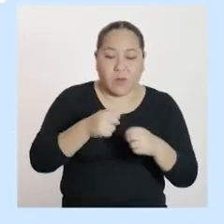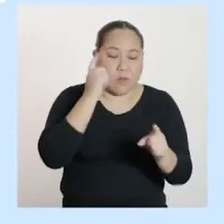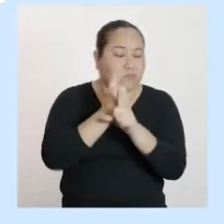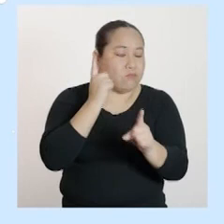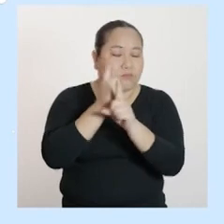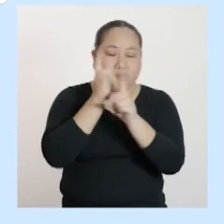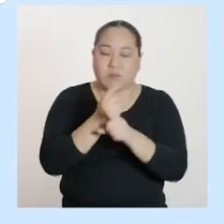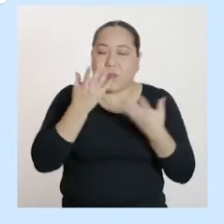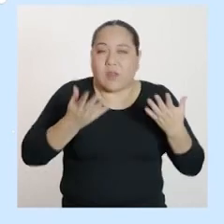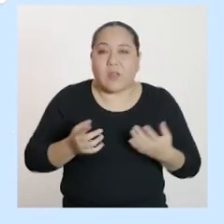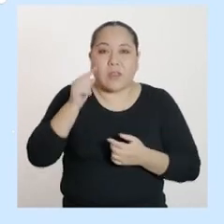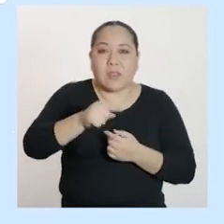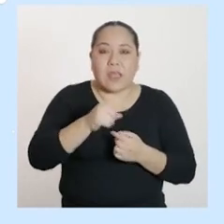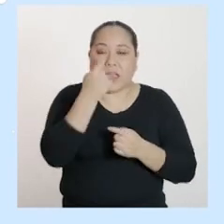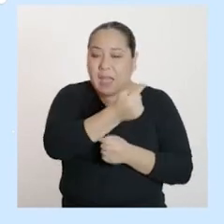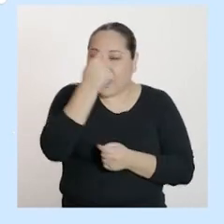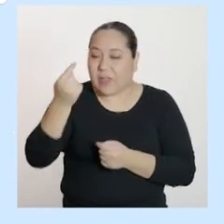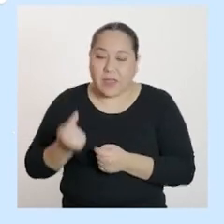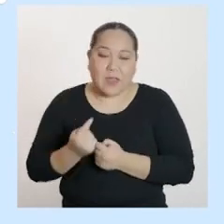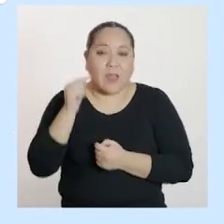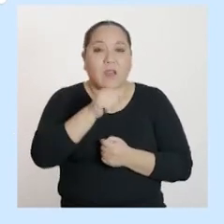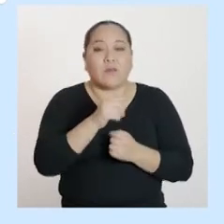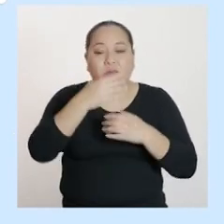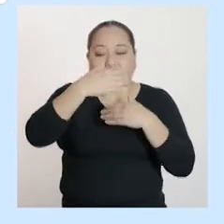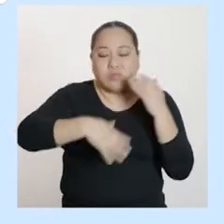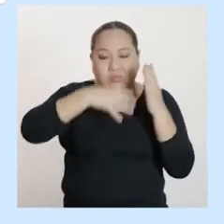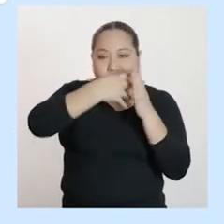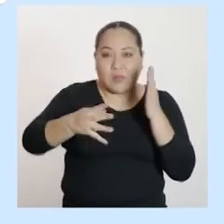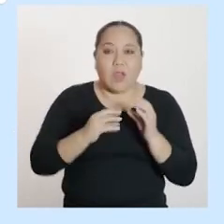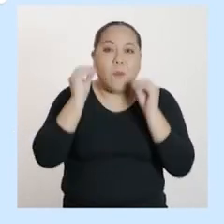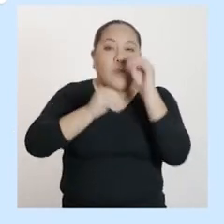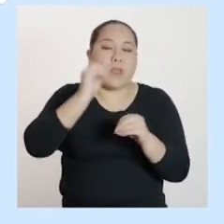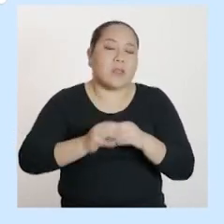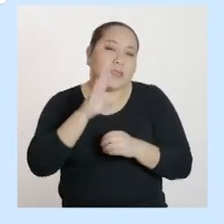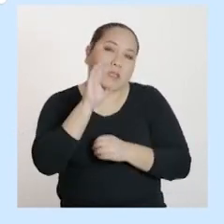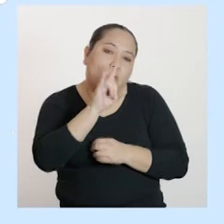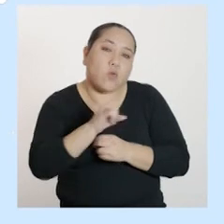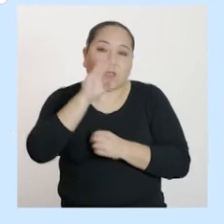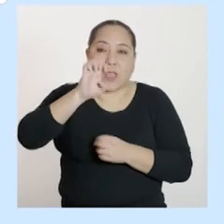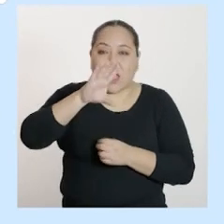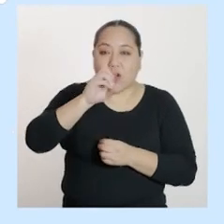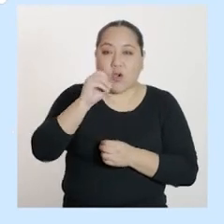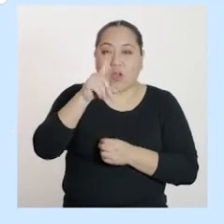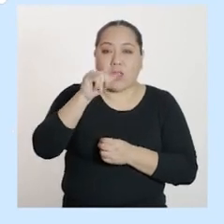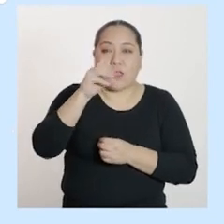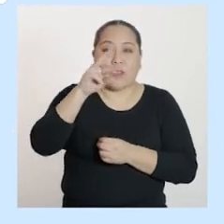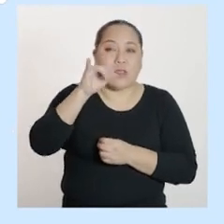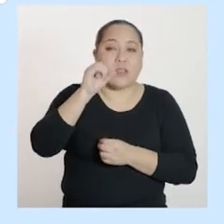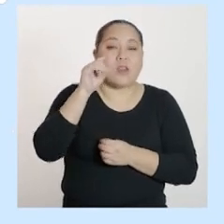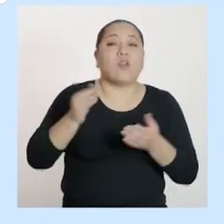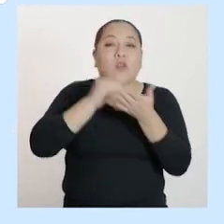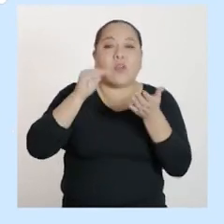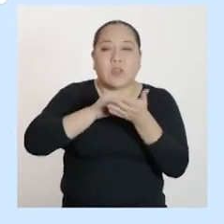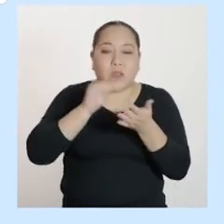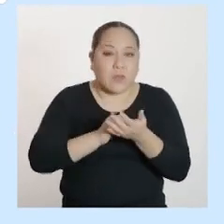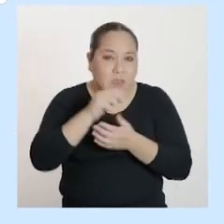recursos con modelos cuadráticos. Hoy hemos aprendido a proponer el uso de los ecoladrillos para reutilizar el plástico y crear